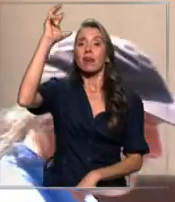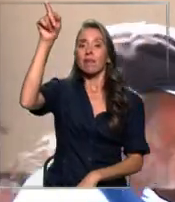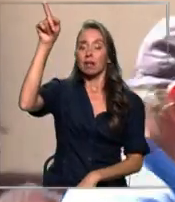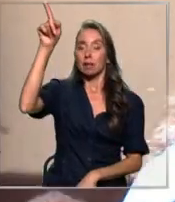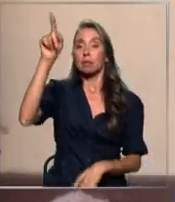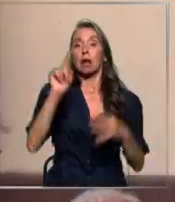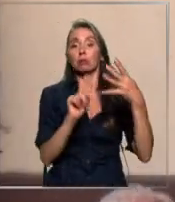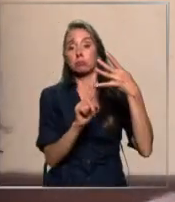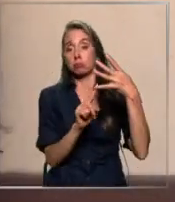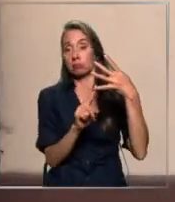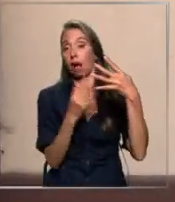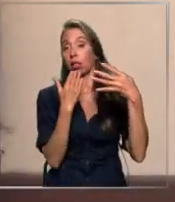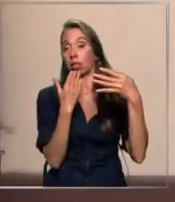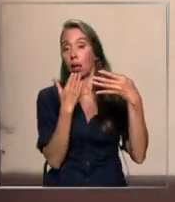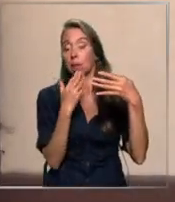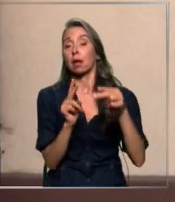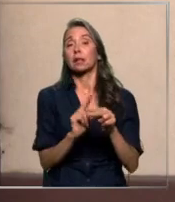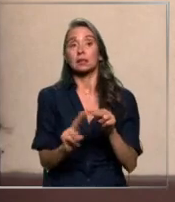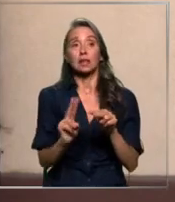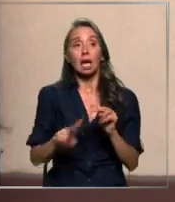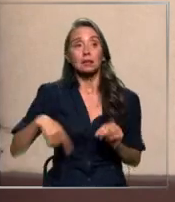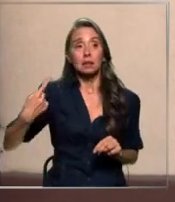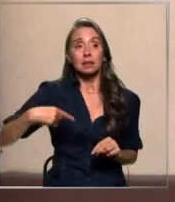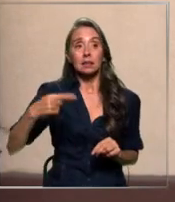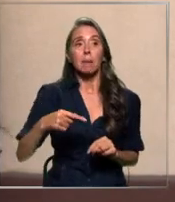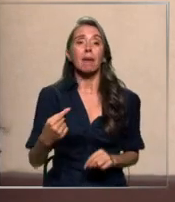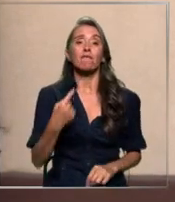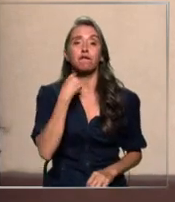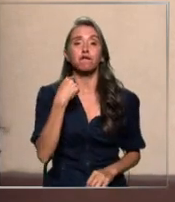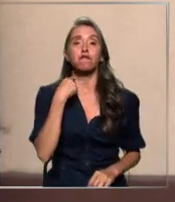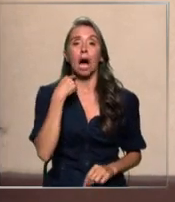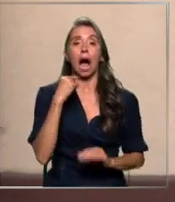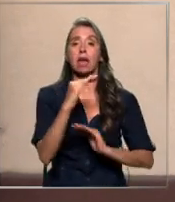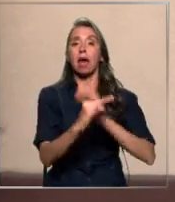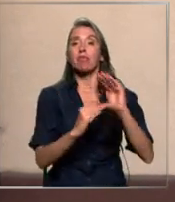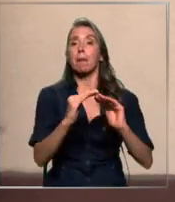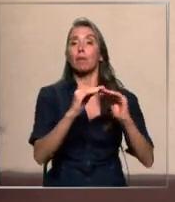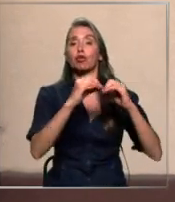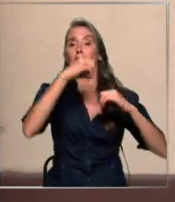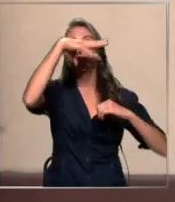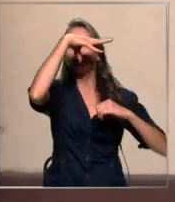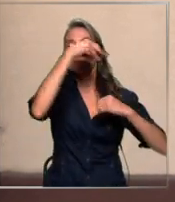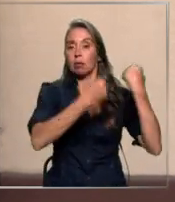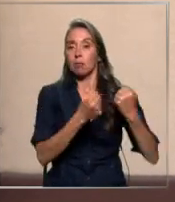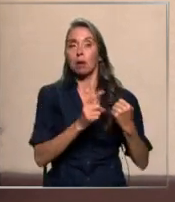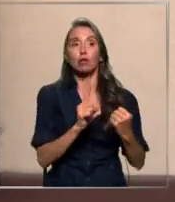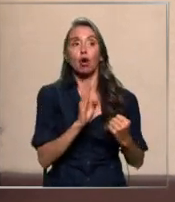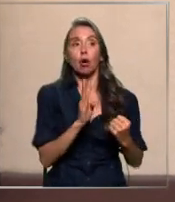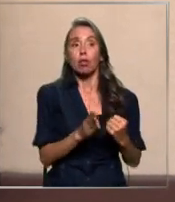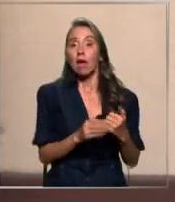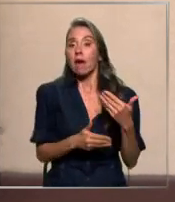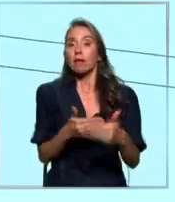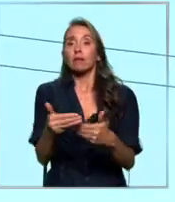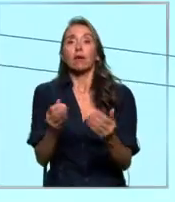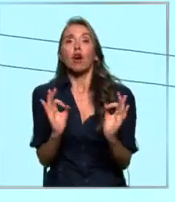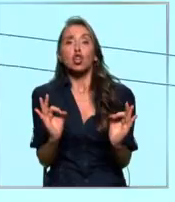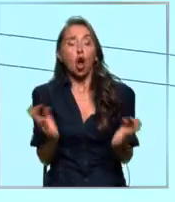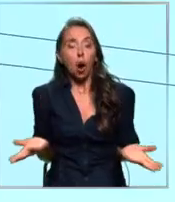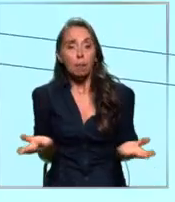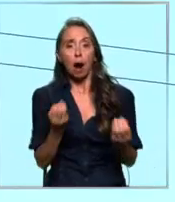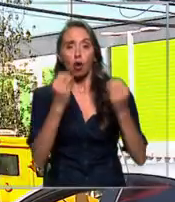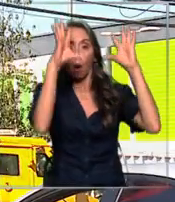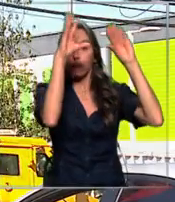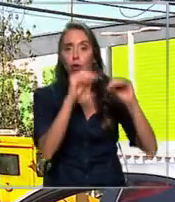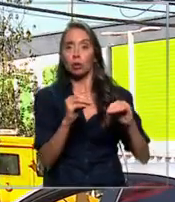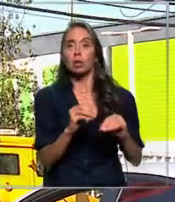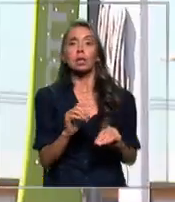definitivamente también se están haciendo recurrentes estas fallas de protecciones que no deben operar en condiciones normales. Cortes de